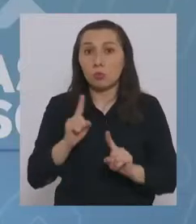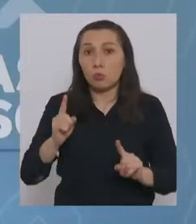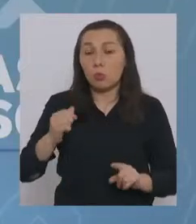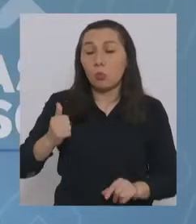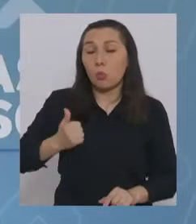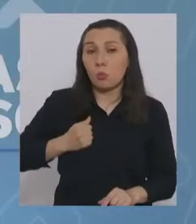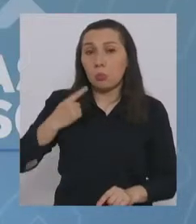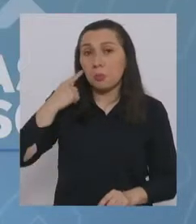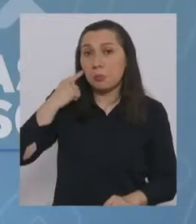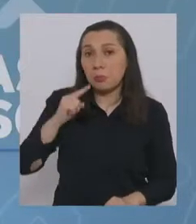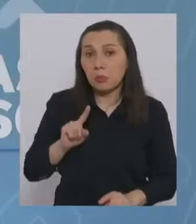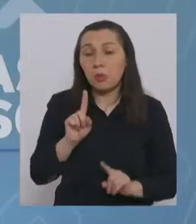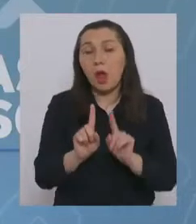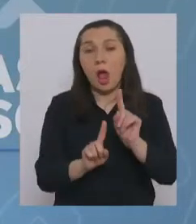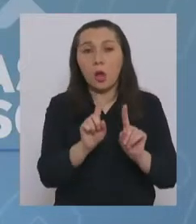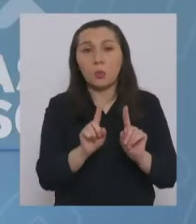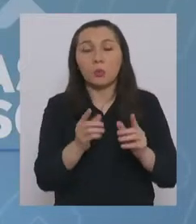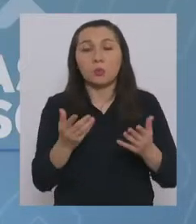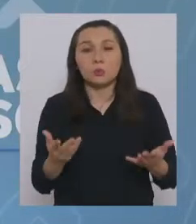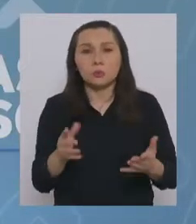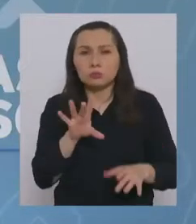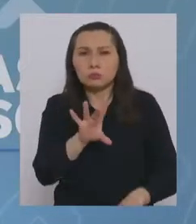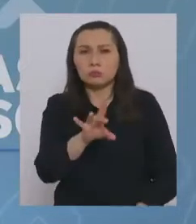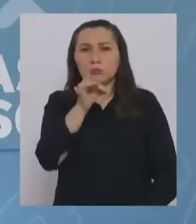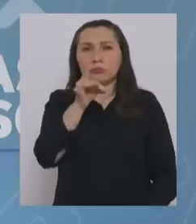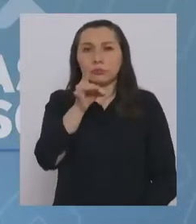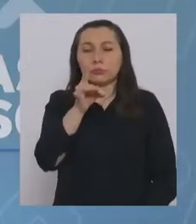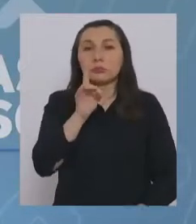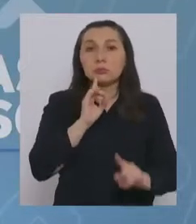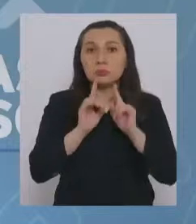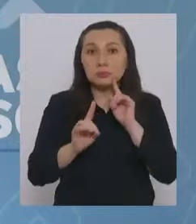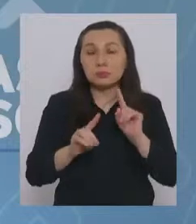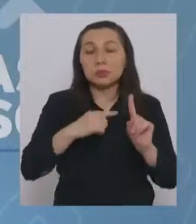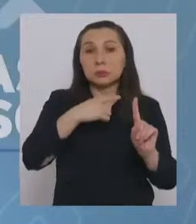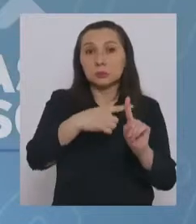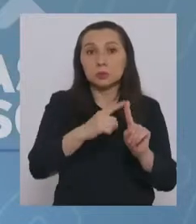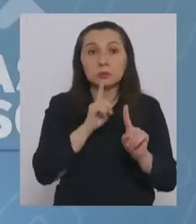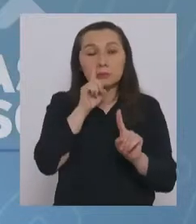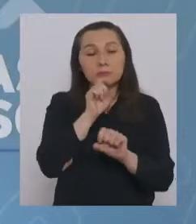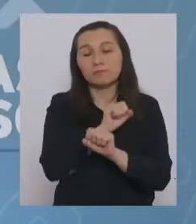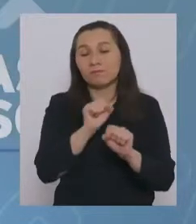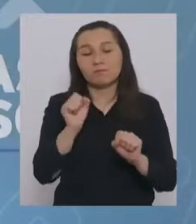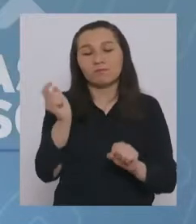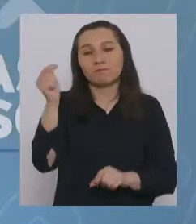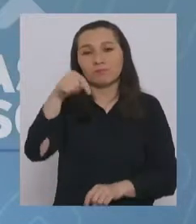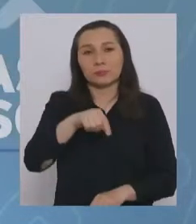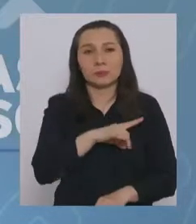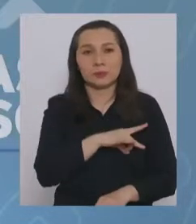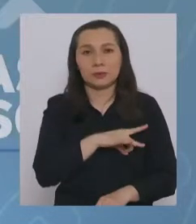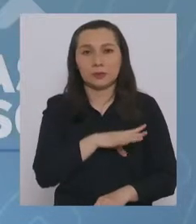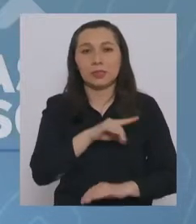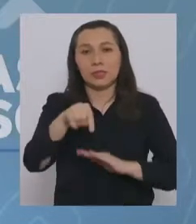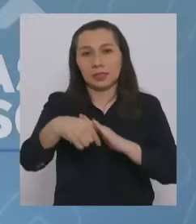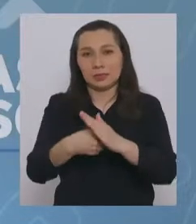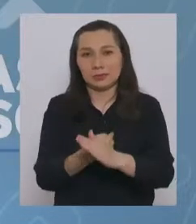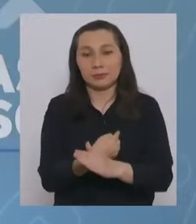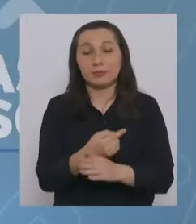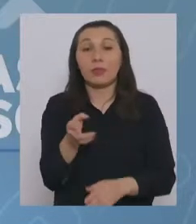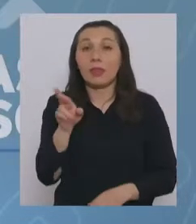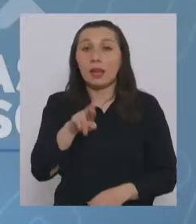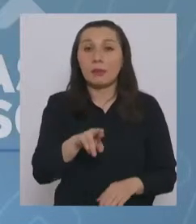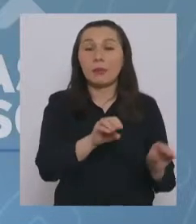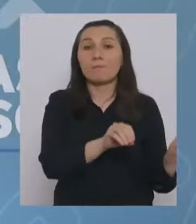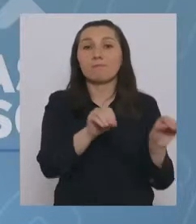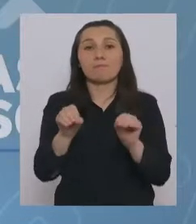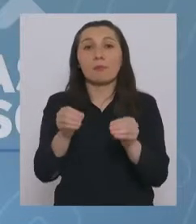cumplen o si alguien se detecta un examen positivo, obviamente, que no va a poder ingresar al país. Quiero repetir que